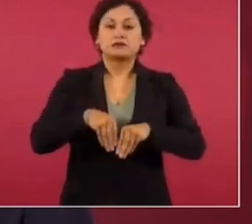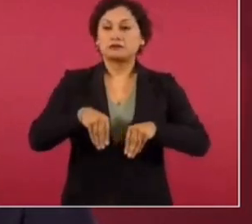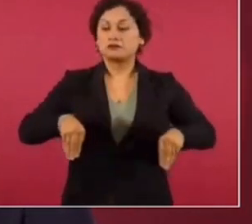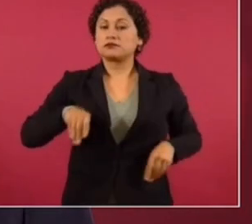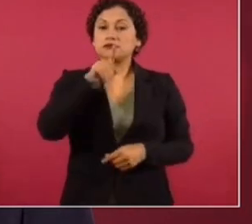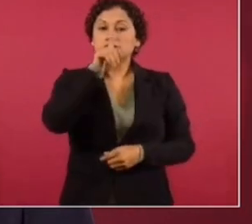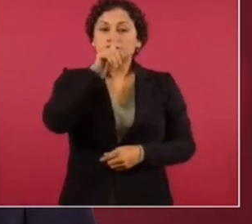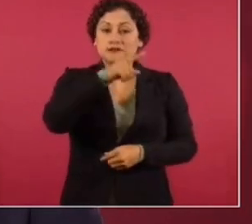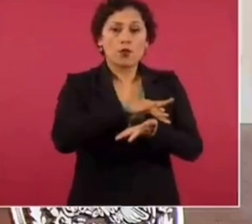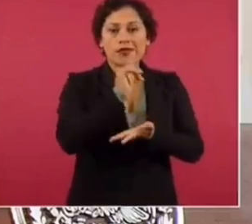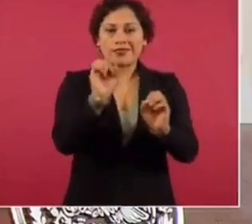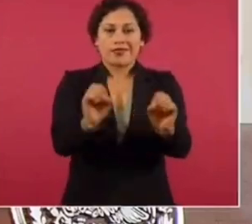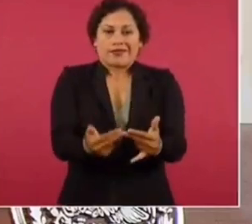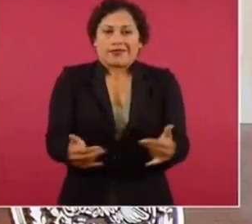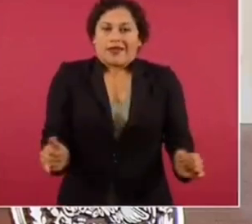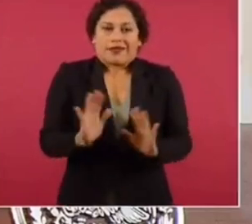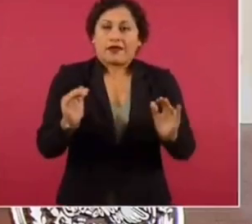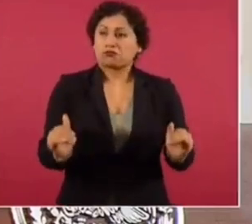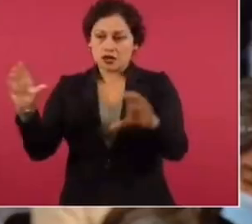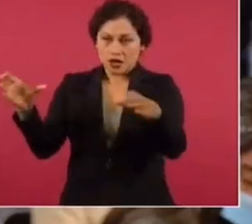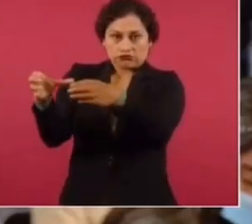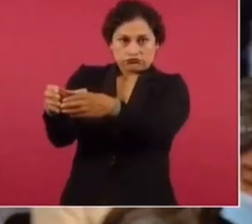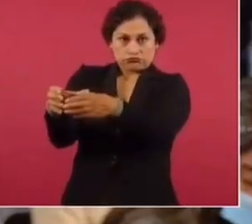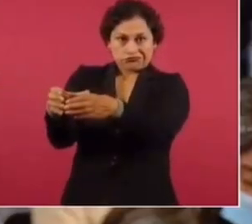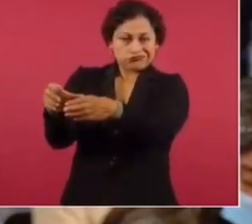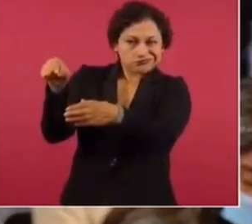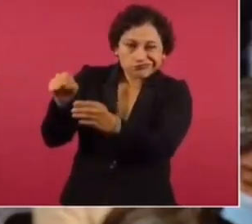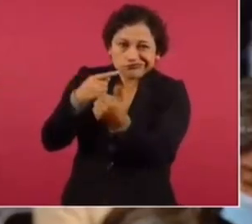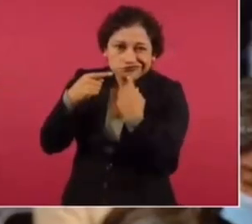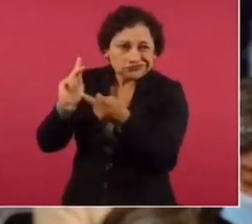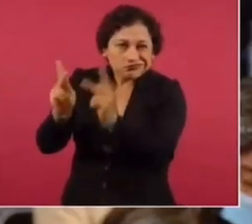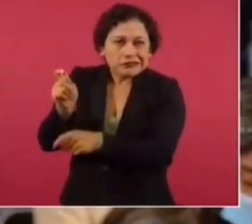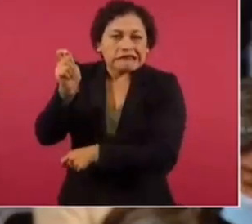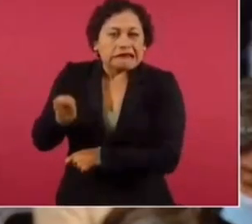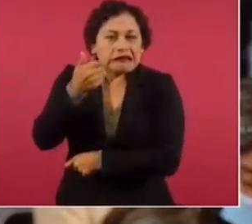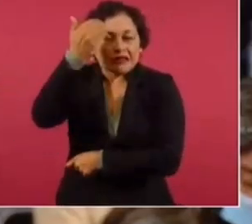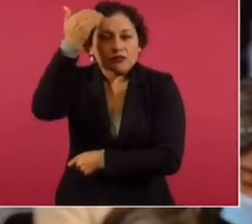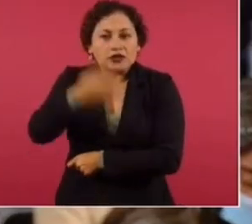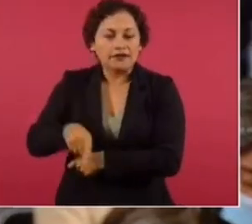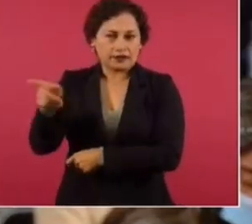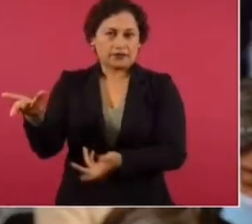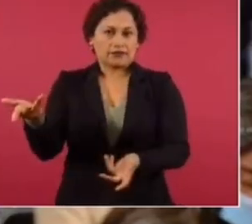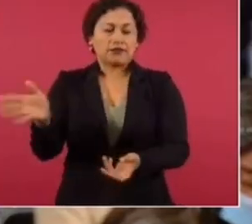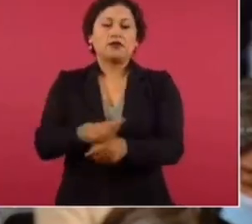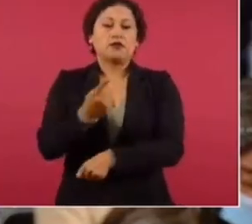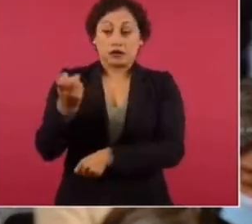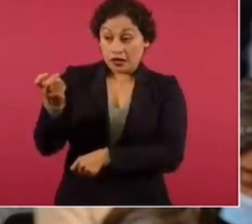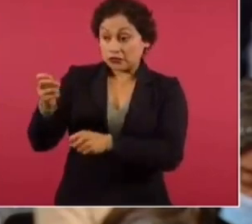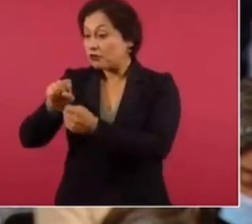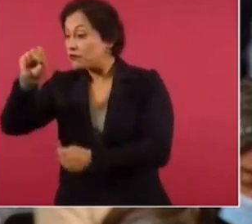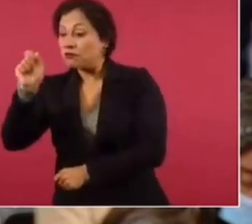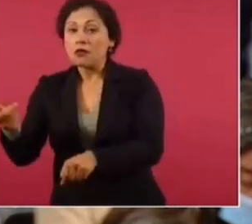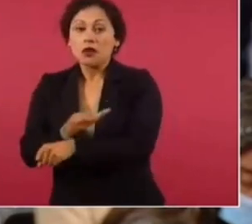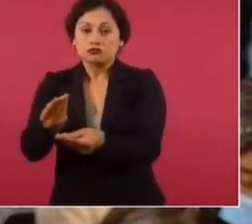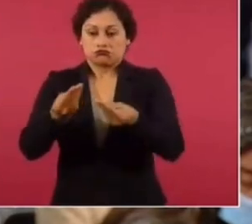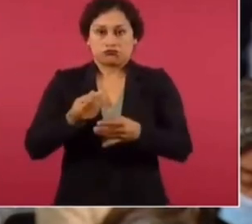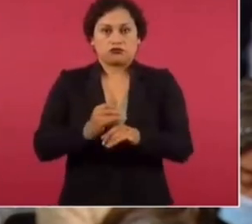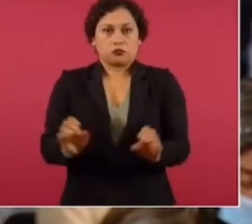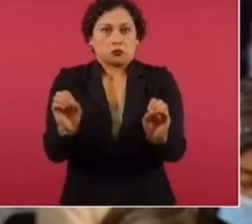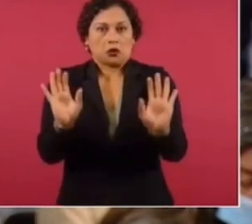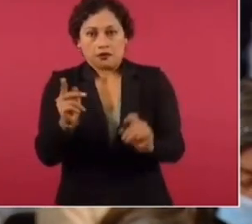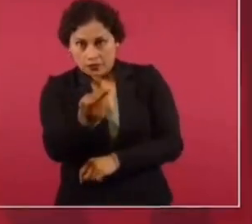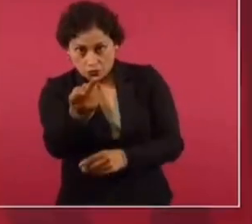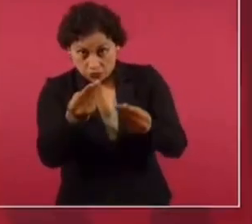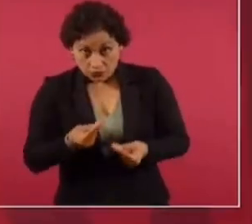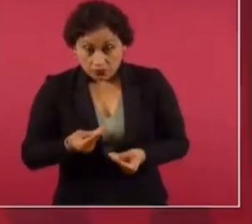No estamos con ninguna potencia hegemónica en el mundo. ¿Qué se trató, que se habló con el canciller Serguéi Lavrov de Rusia? Porque esa información, pues si en algún momento se va a a